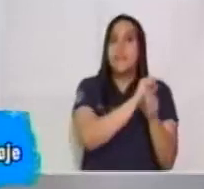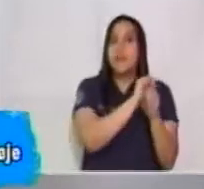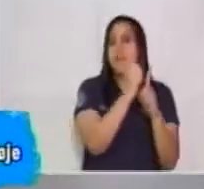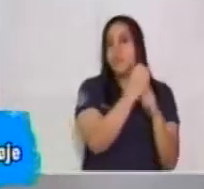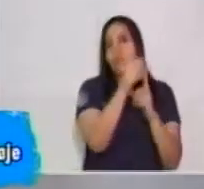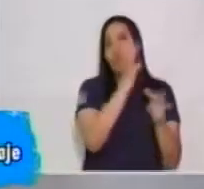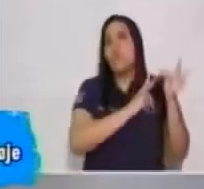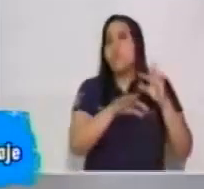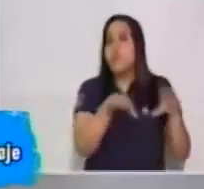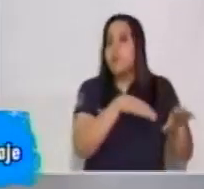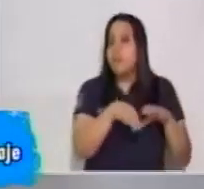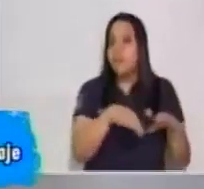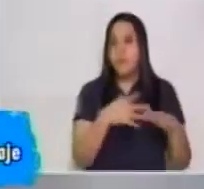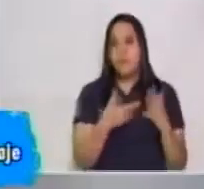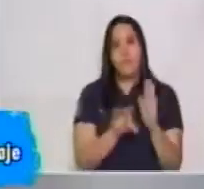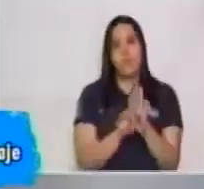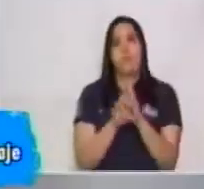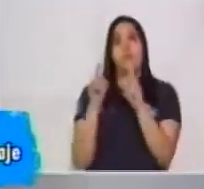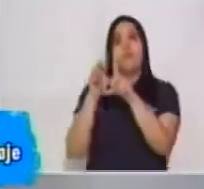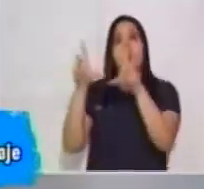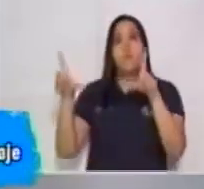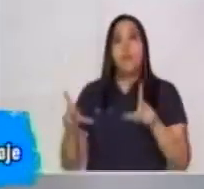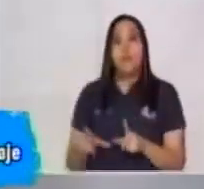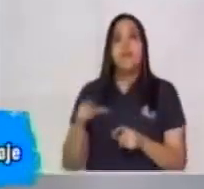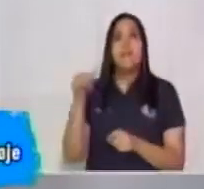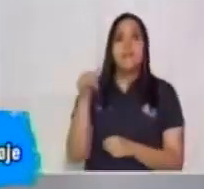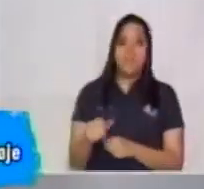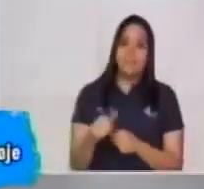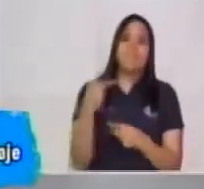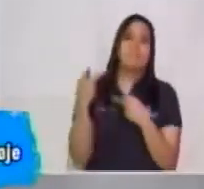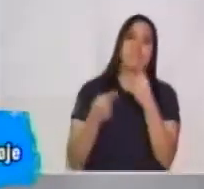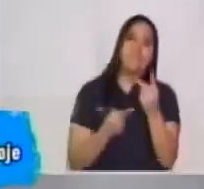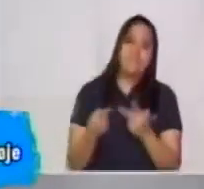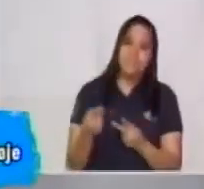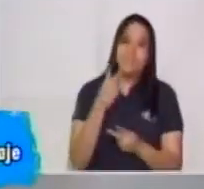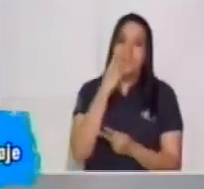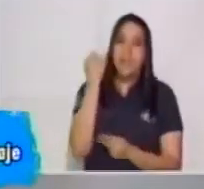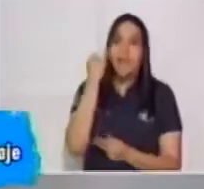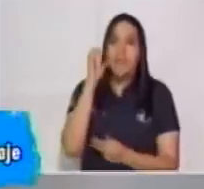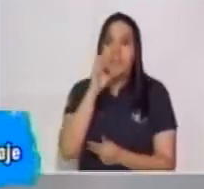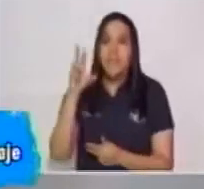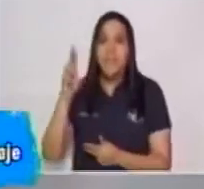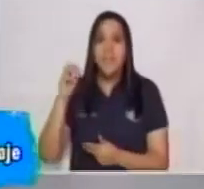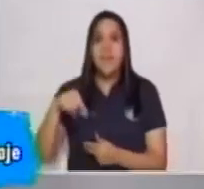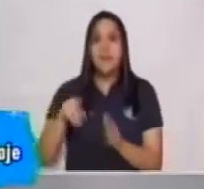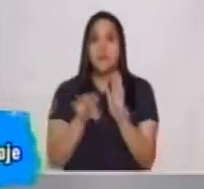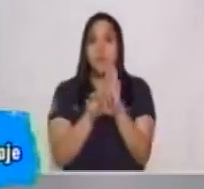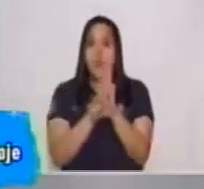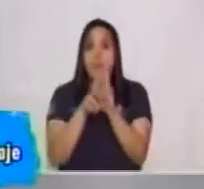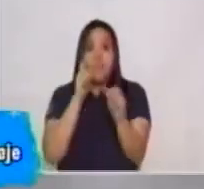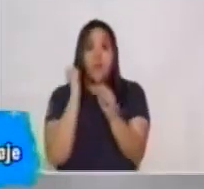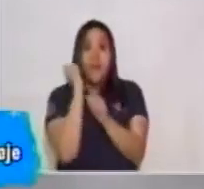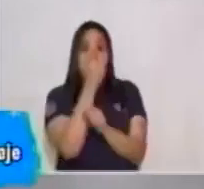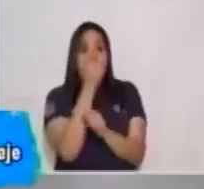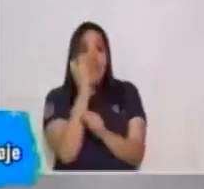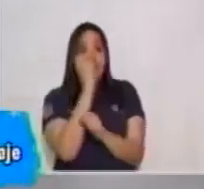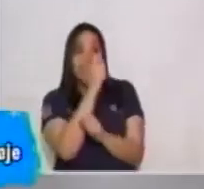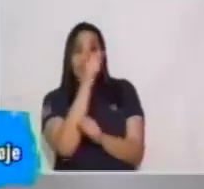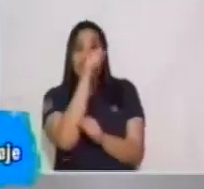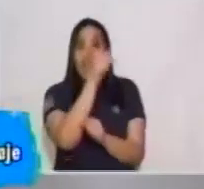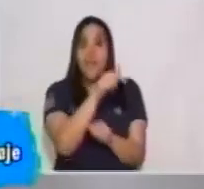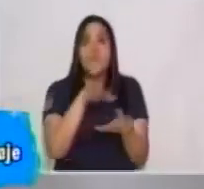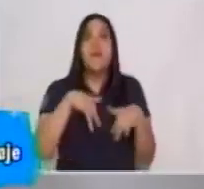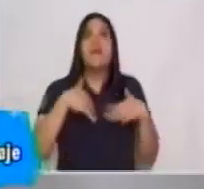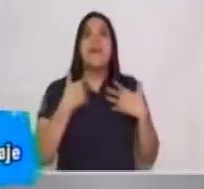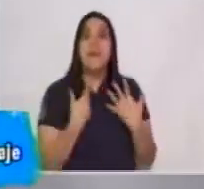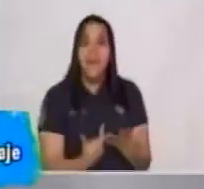Correcto, la ferretería. Entonces entendemos que él se está refiriendo al clavo en cuanto es ese